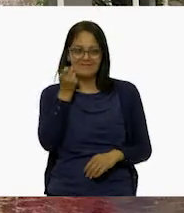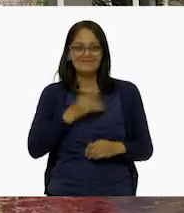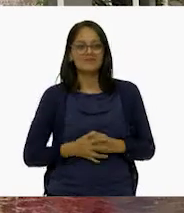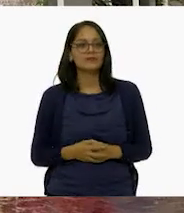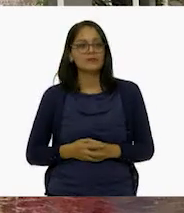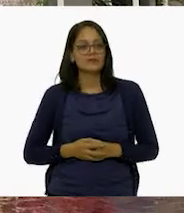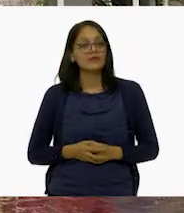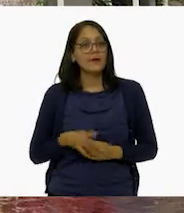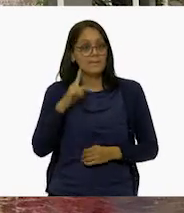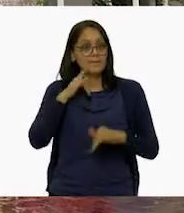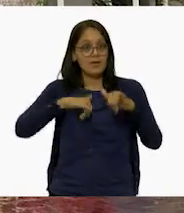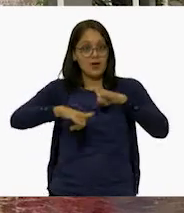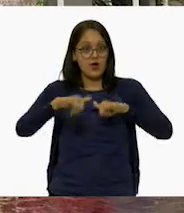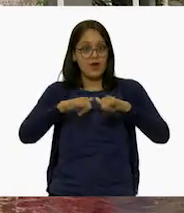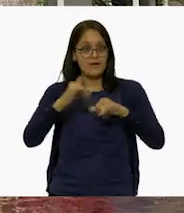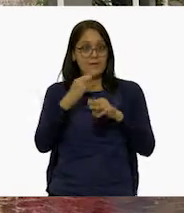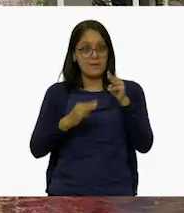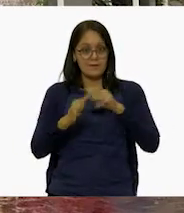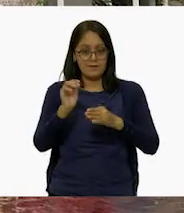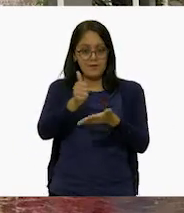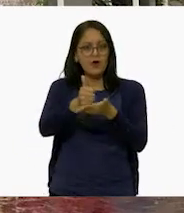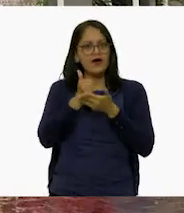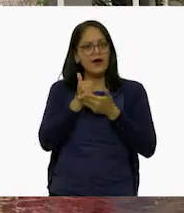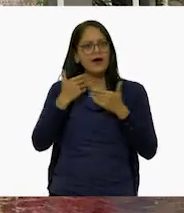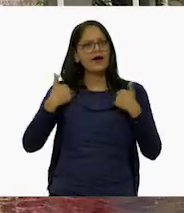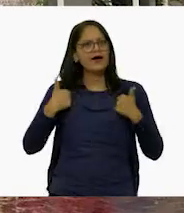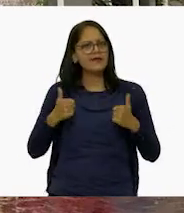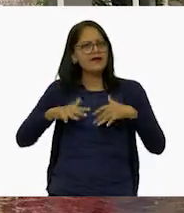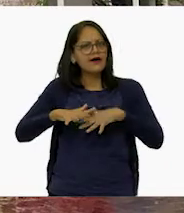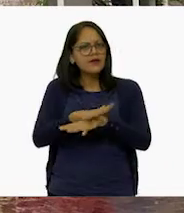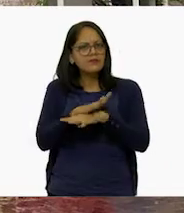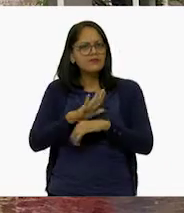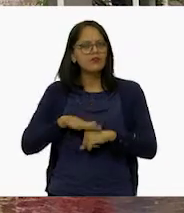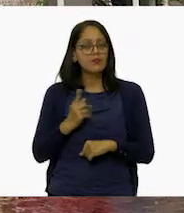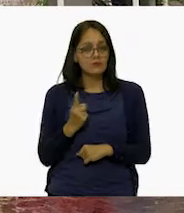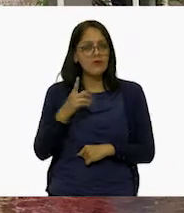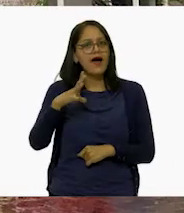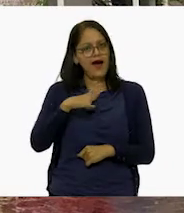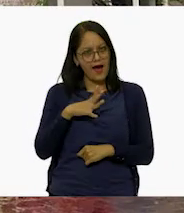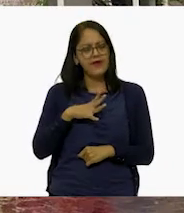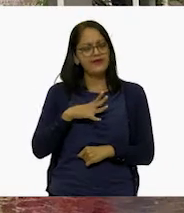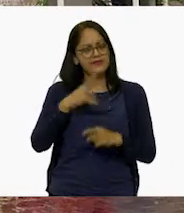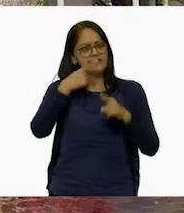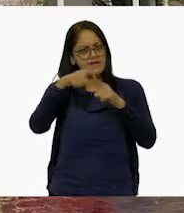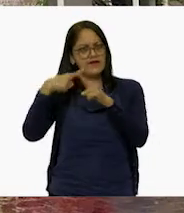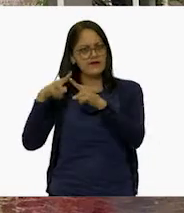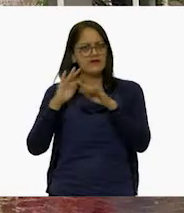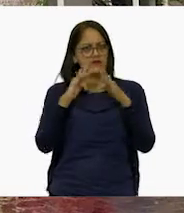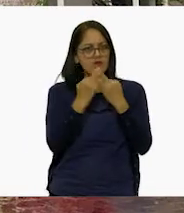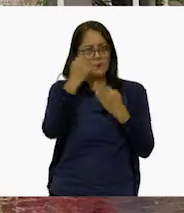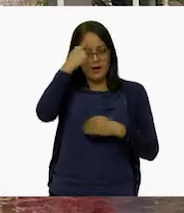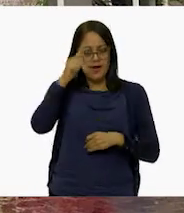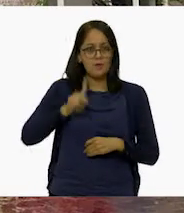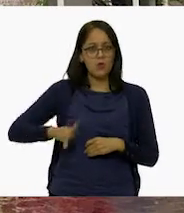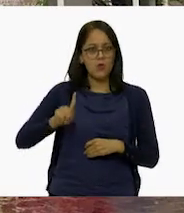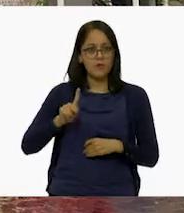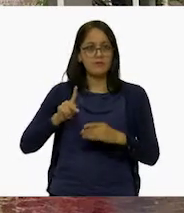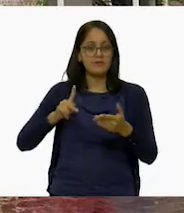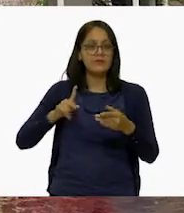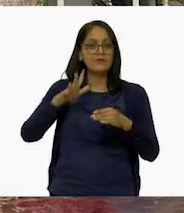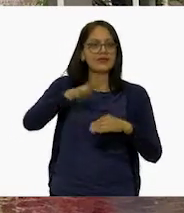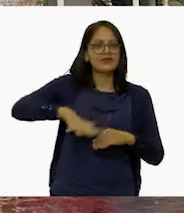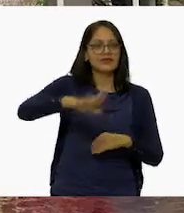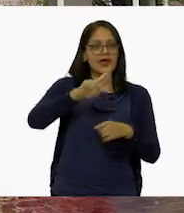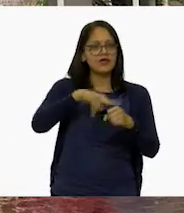Larisa. Y la geografía también nos ayuda a entender esos cambios derivados de las diferentes formas en que la población se relaciona con el